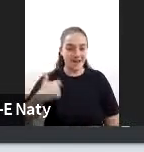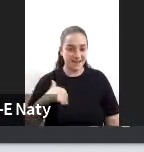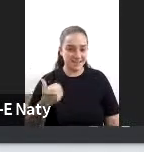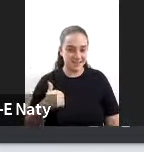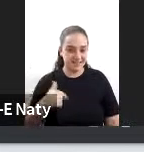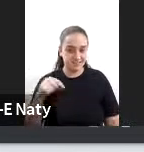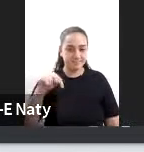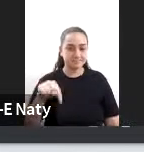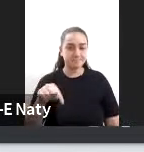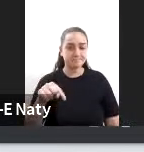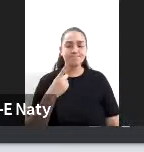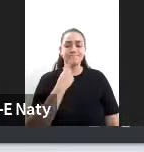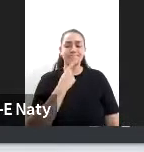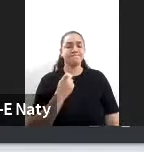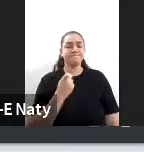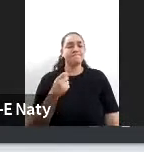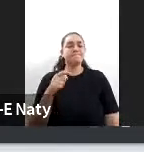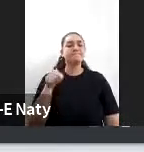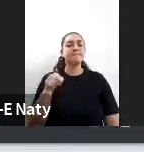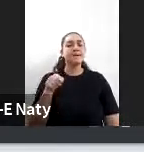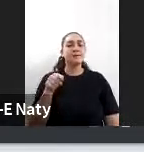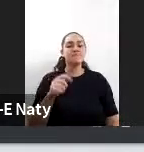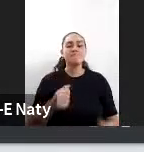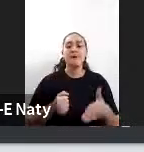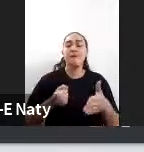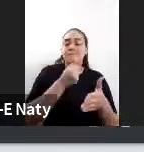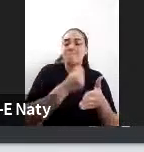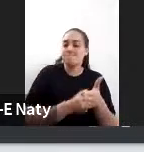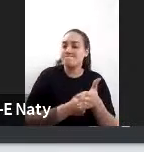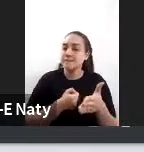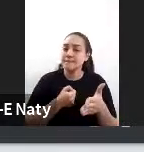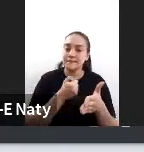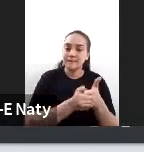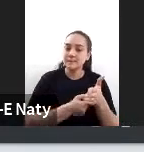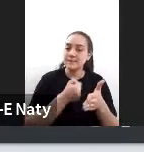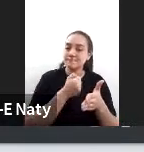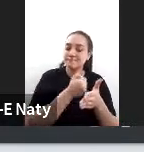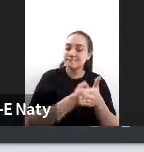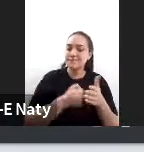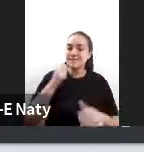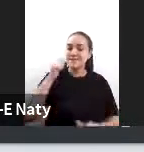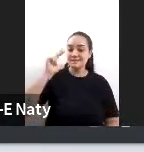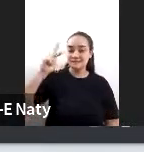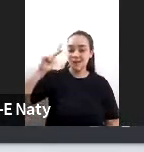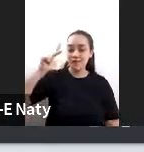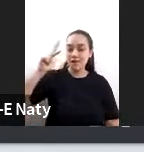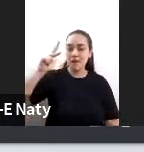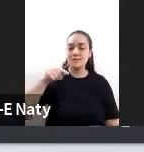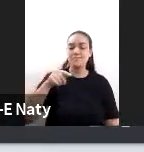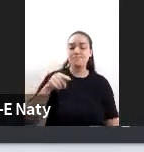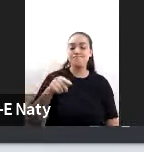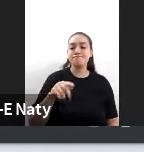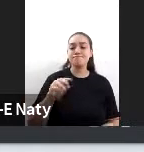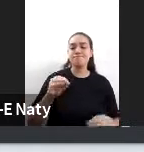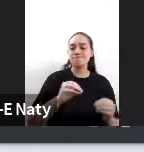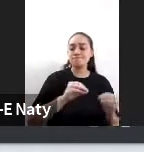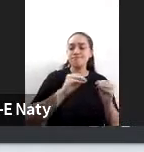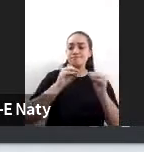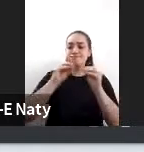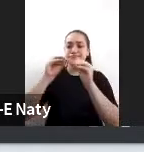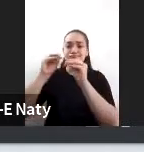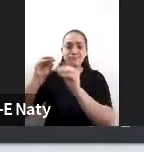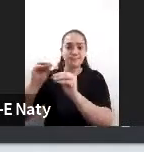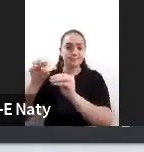dio cuenta de todo ese esfuerzo que había que hacer porque el satélite para poder trasladarlo había que de alguna manera